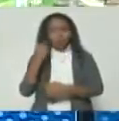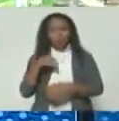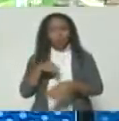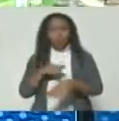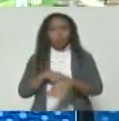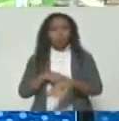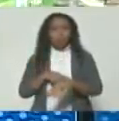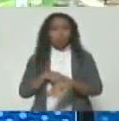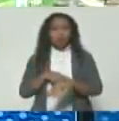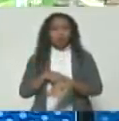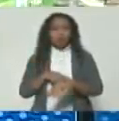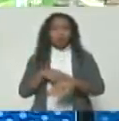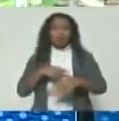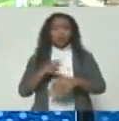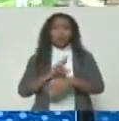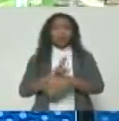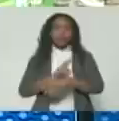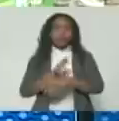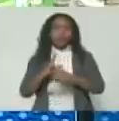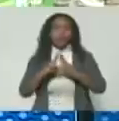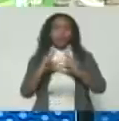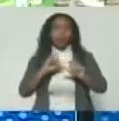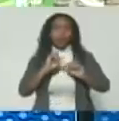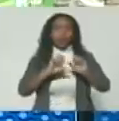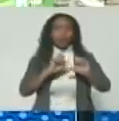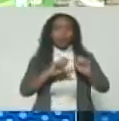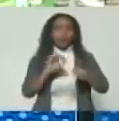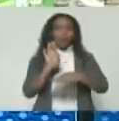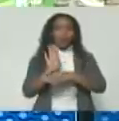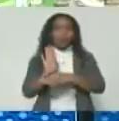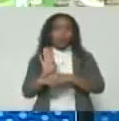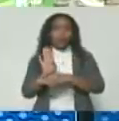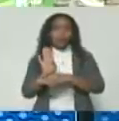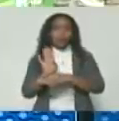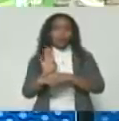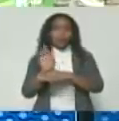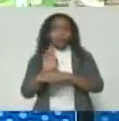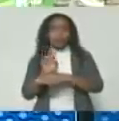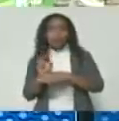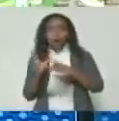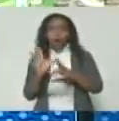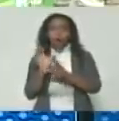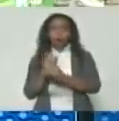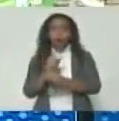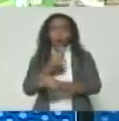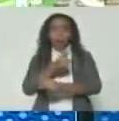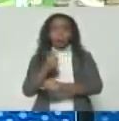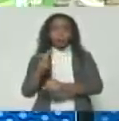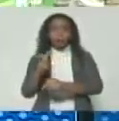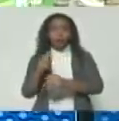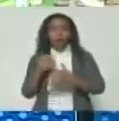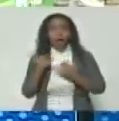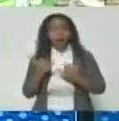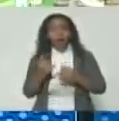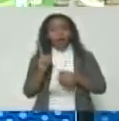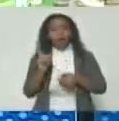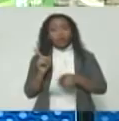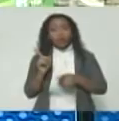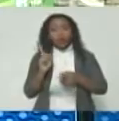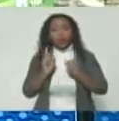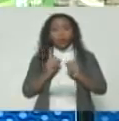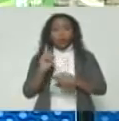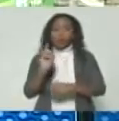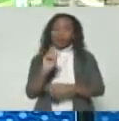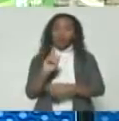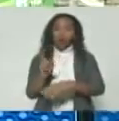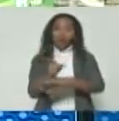A acelerar todos los procesos de vigilancia, de cuidado, confiar en la gente. Ahora, eso depende, no del gobierno.